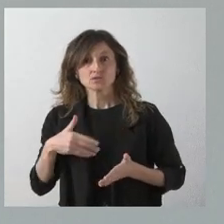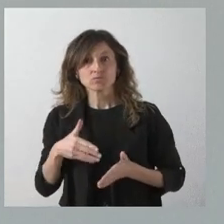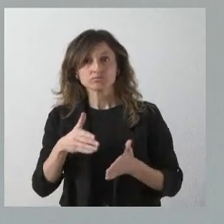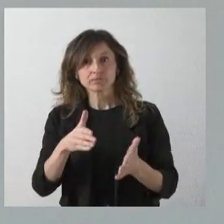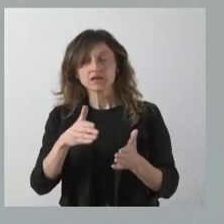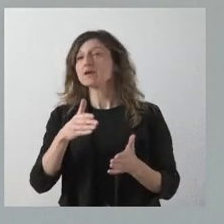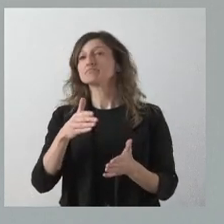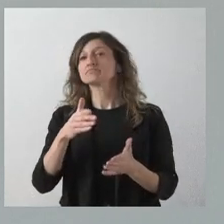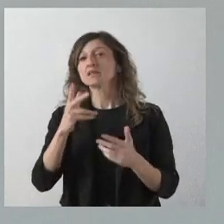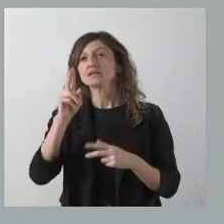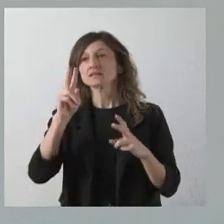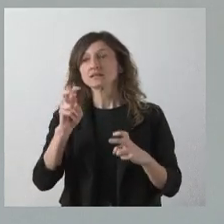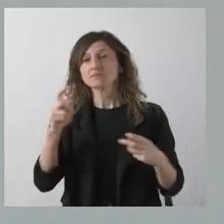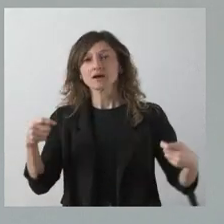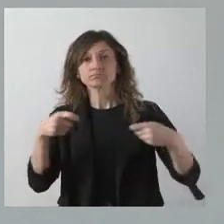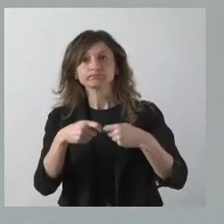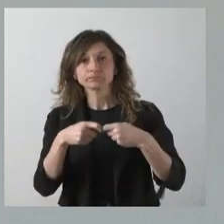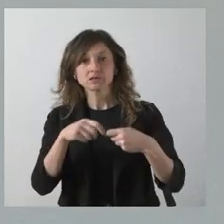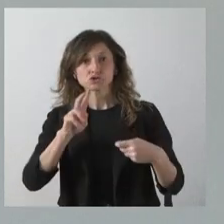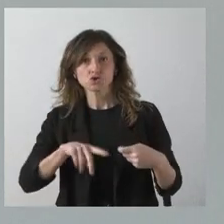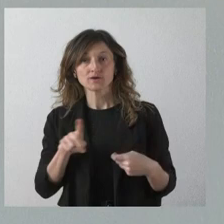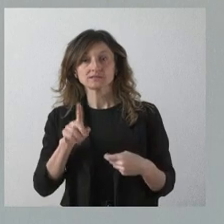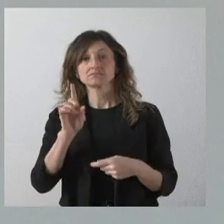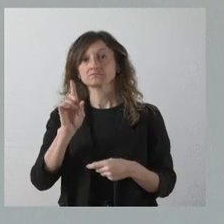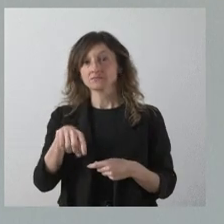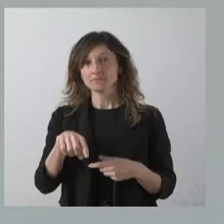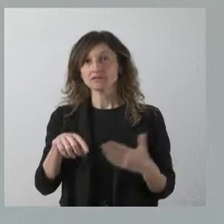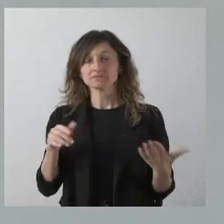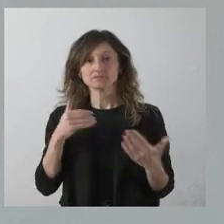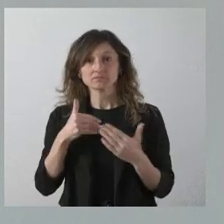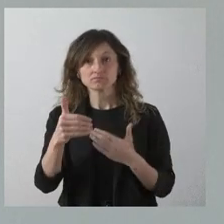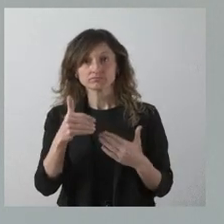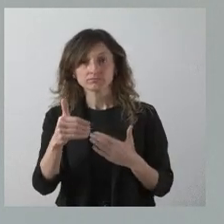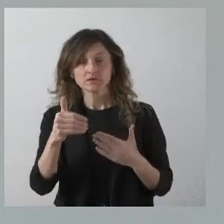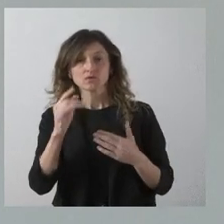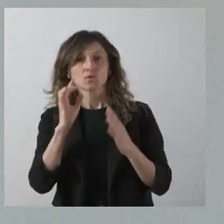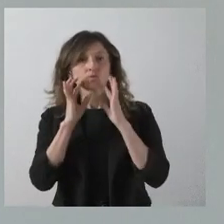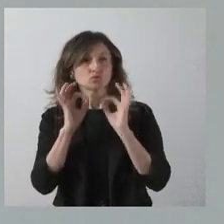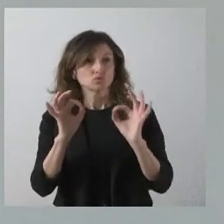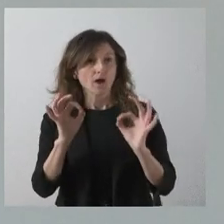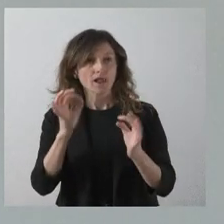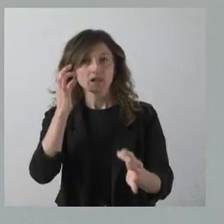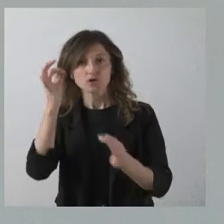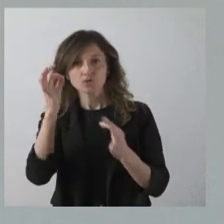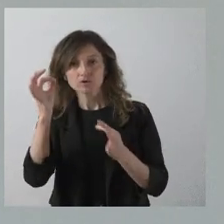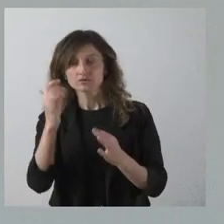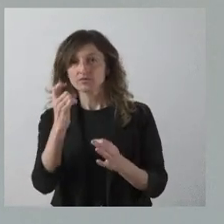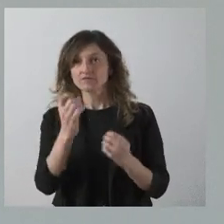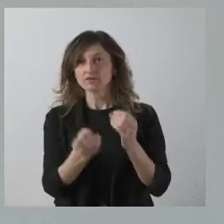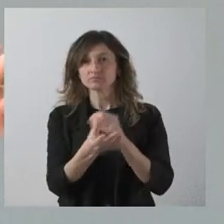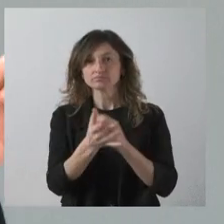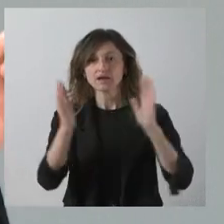fundamentalmente de la concertación, pero también es verdad que si en algún momento puntual, concreto y necesario para